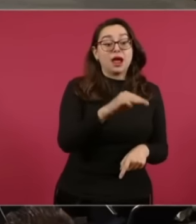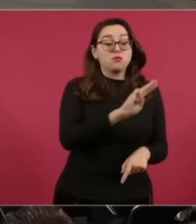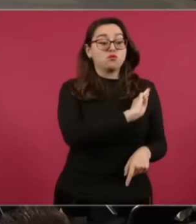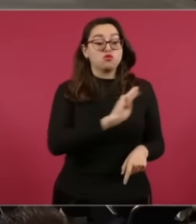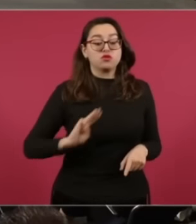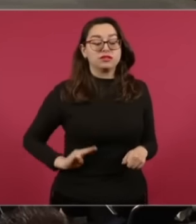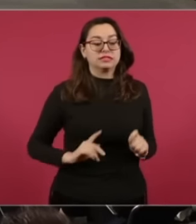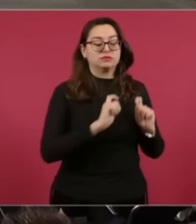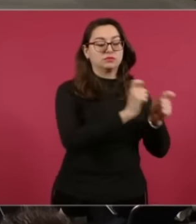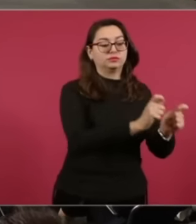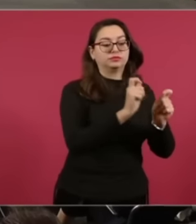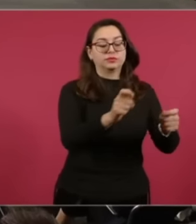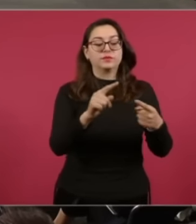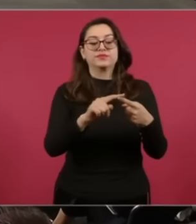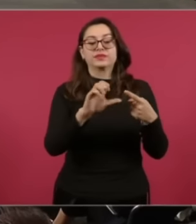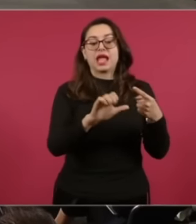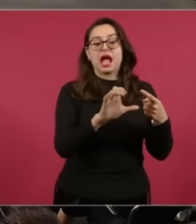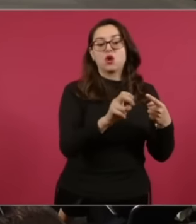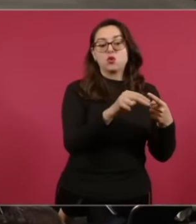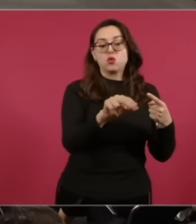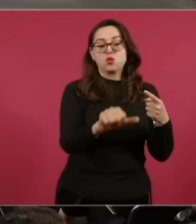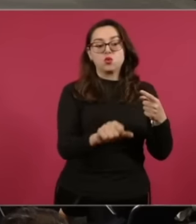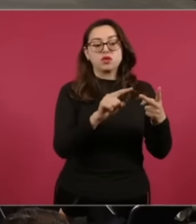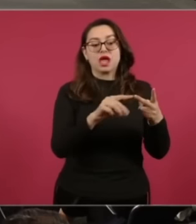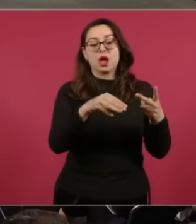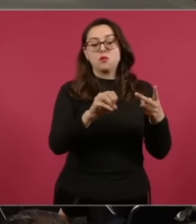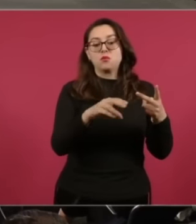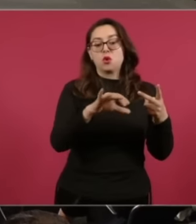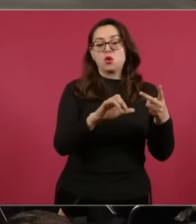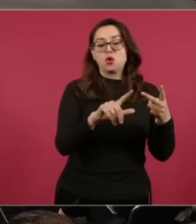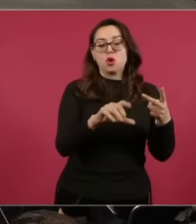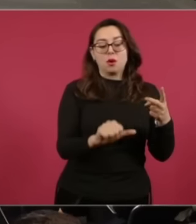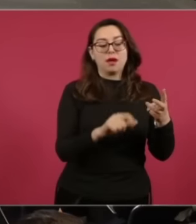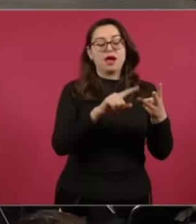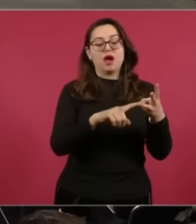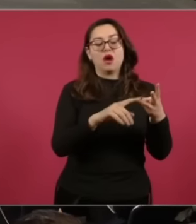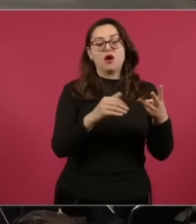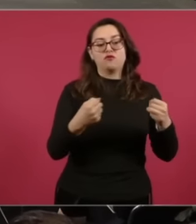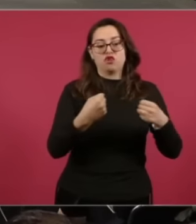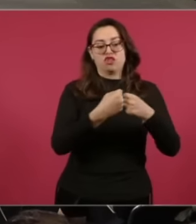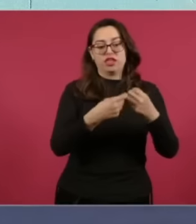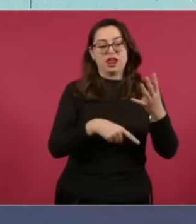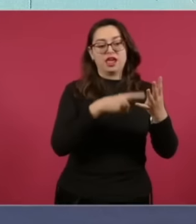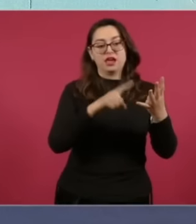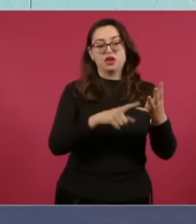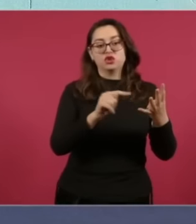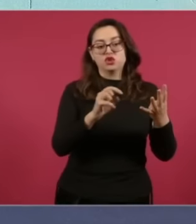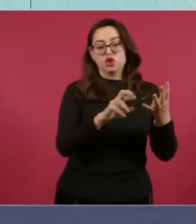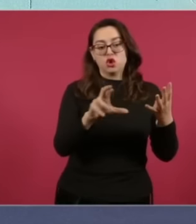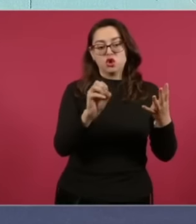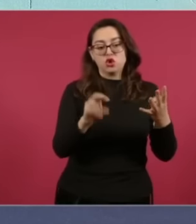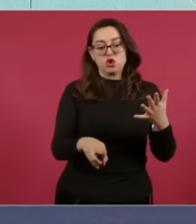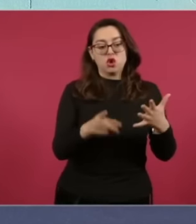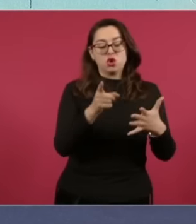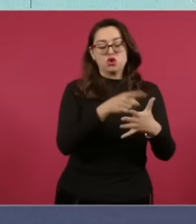Monclova Frontera Torreón Dos